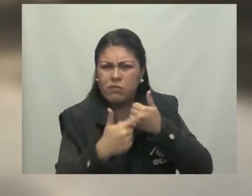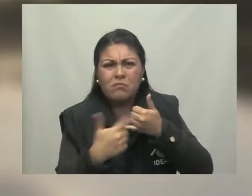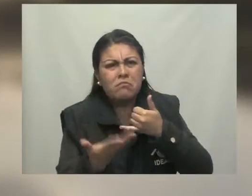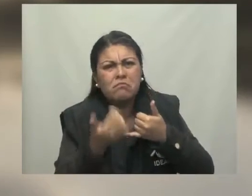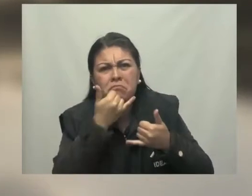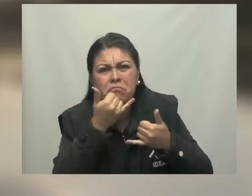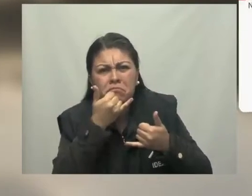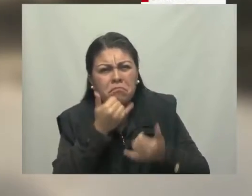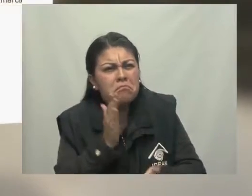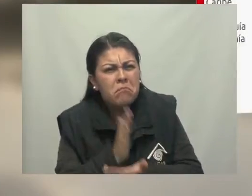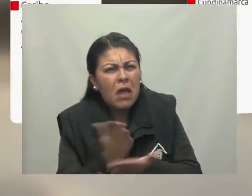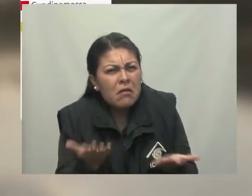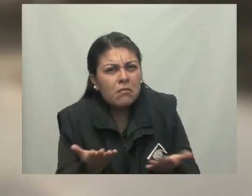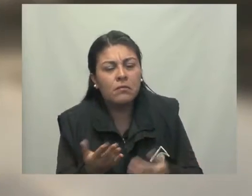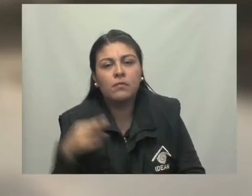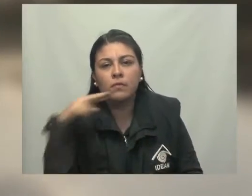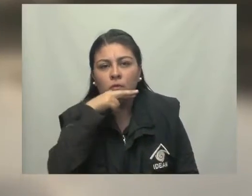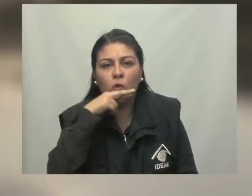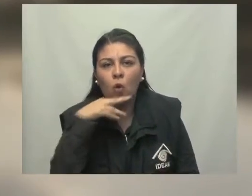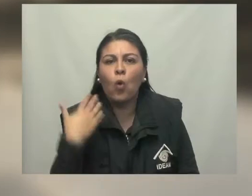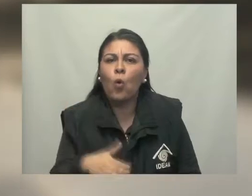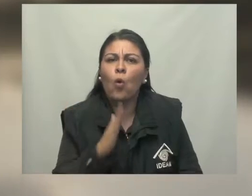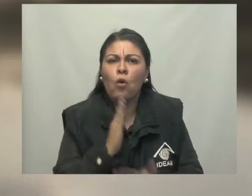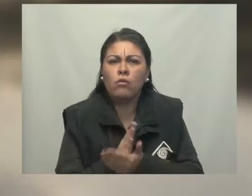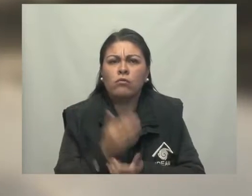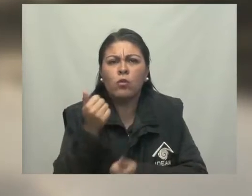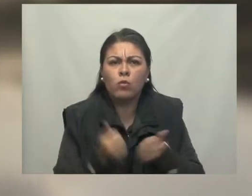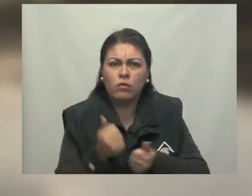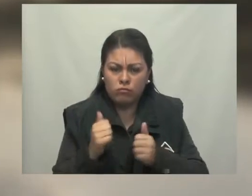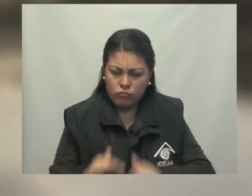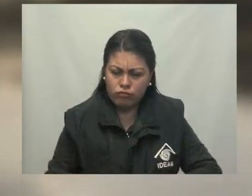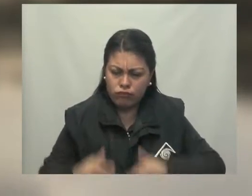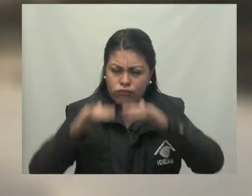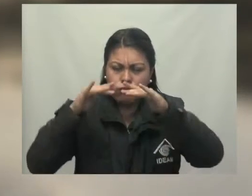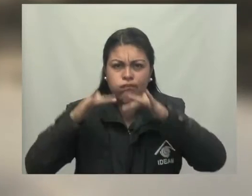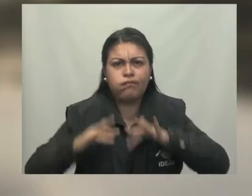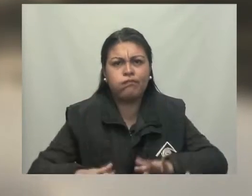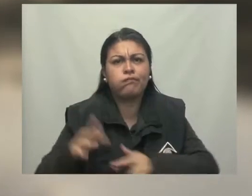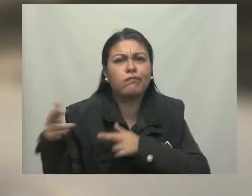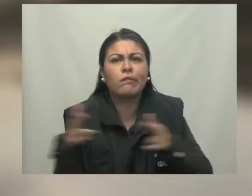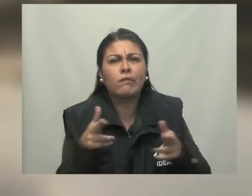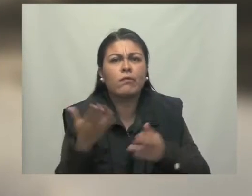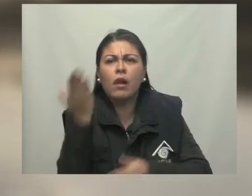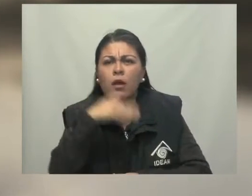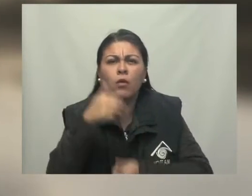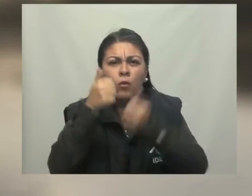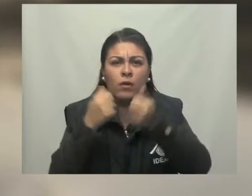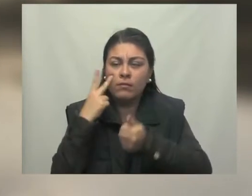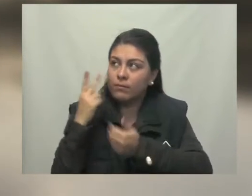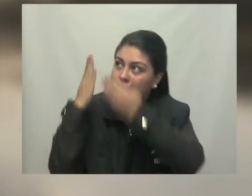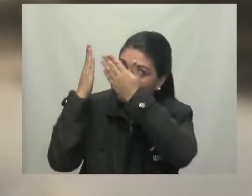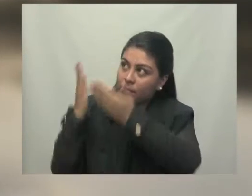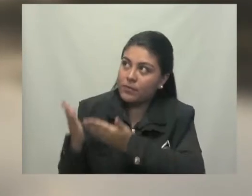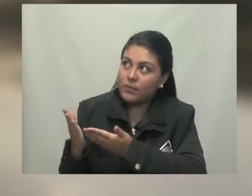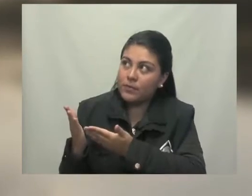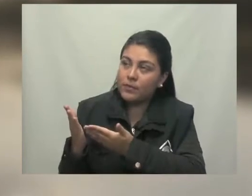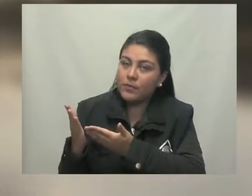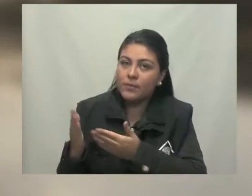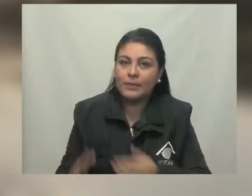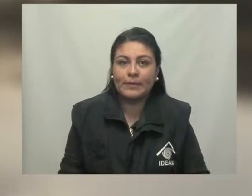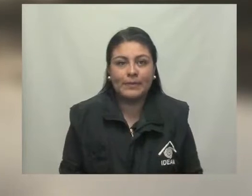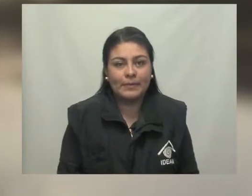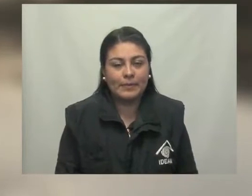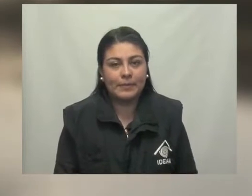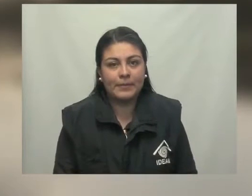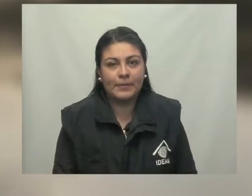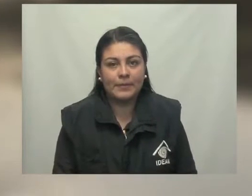para hoy a nivel nacional. Alerta roja por crecientes registradas en afluentes ubicados en la región del Guavio, en el oriente de Cundinamarca,